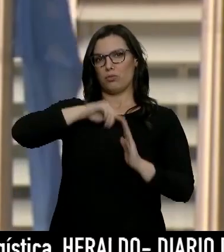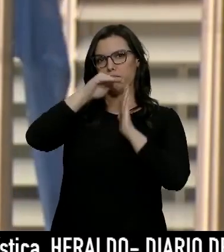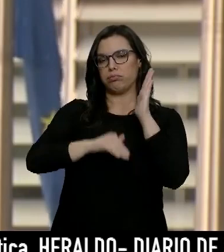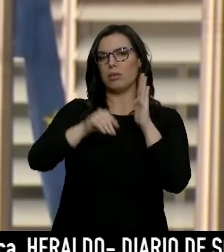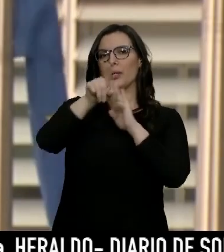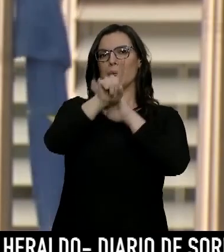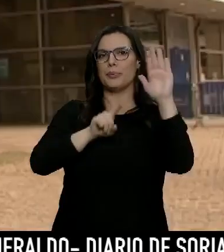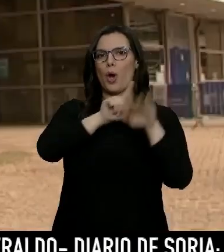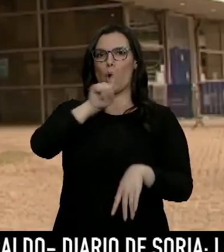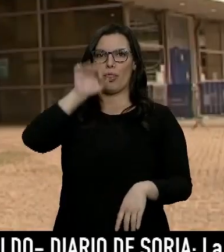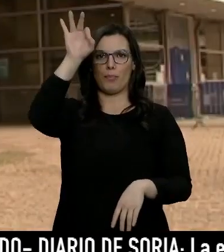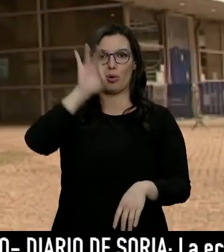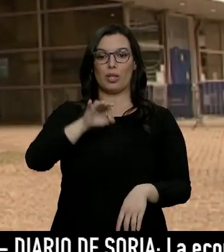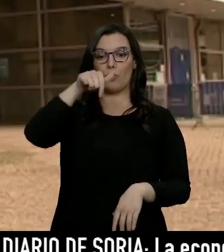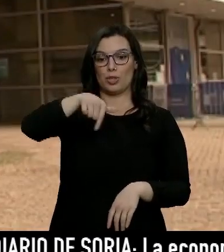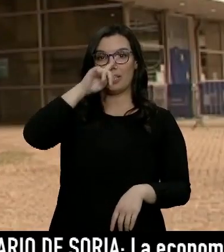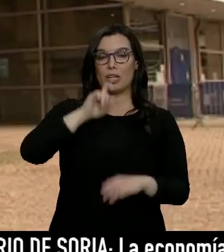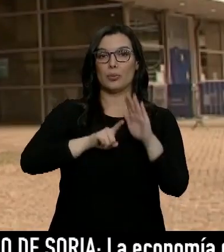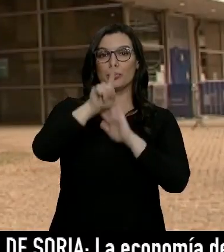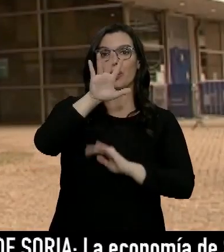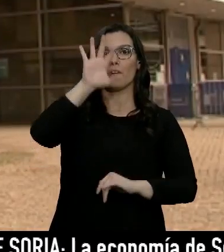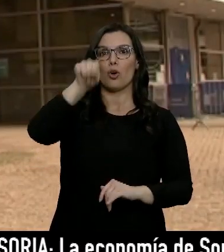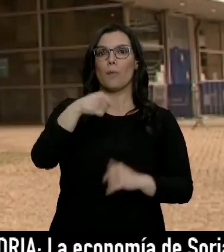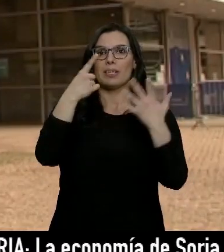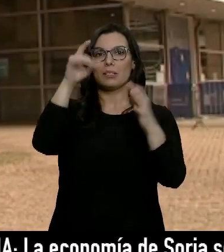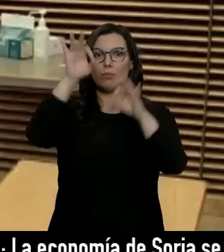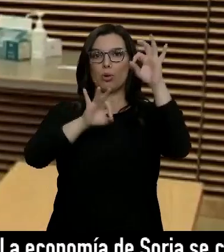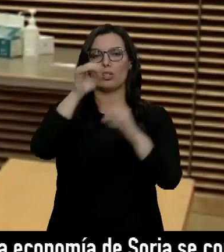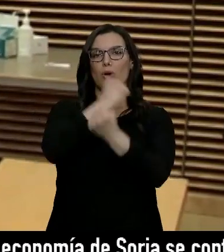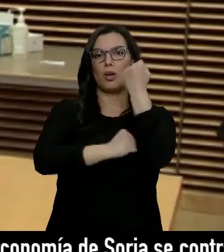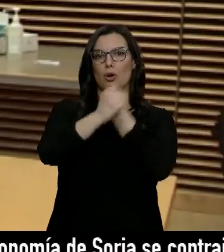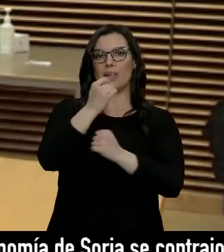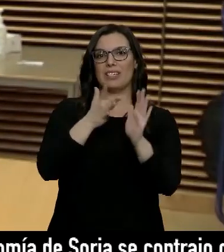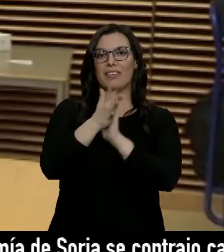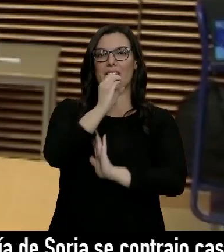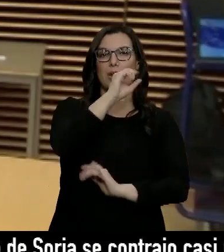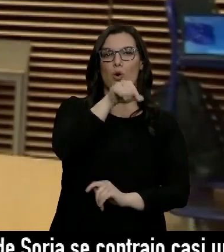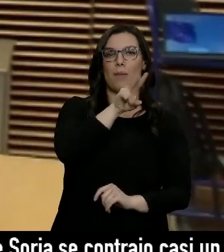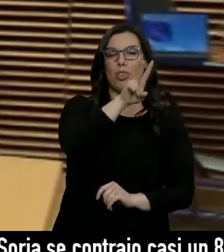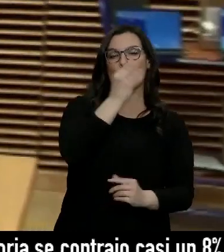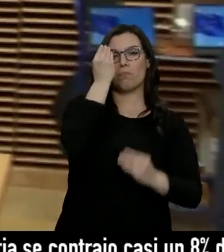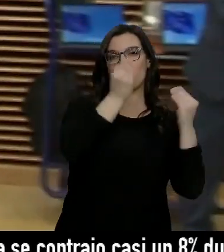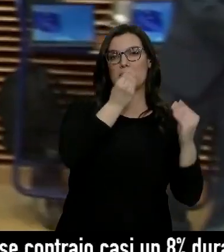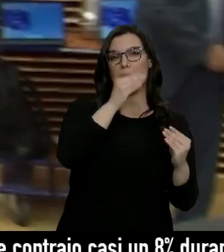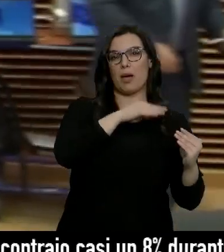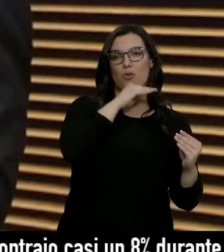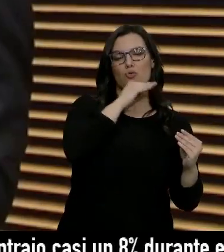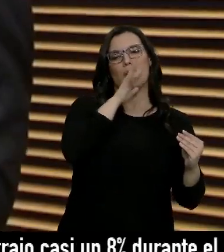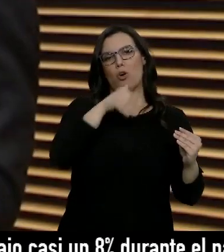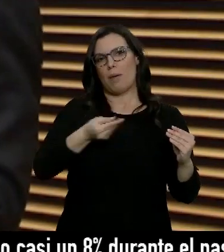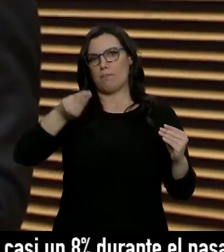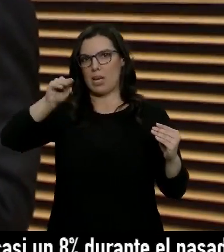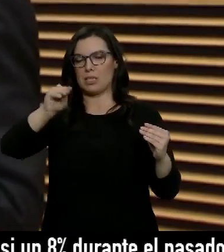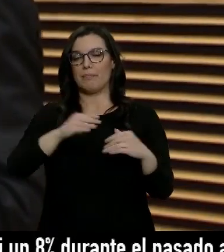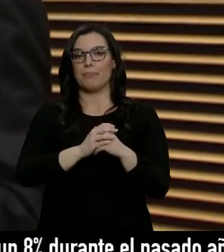11%, la economía crecerá un 5,6%, dos décimas más de lo que había estimado en el mes de octubre y